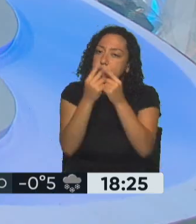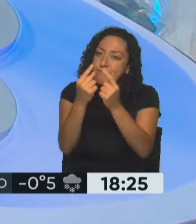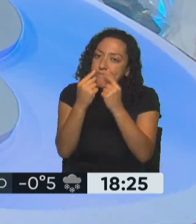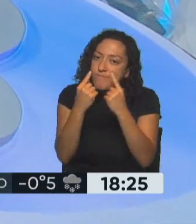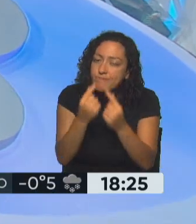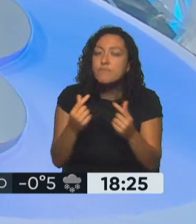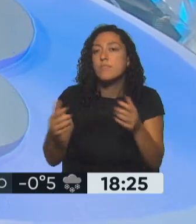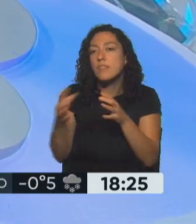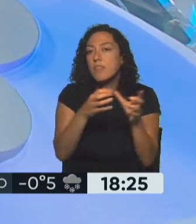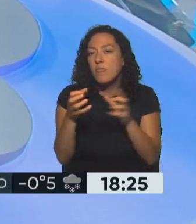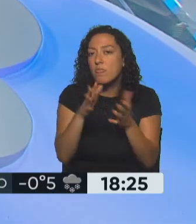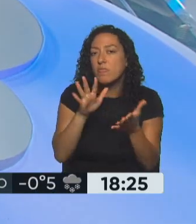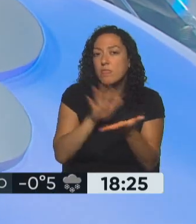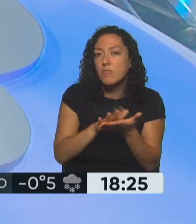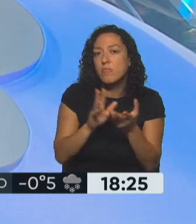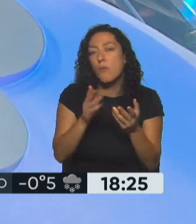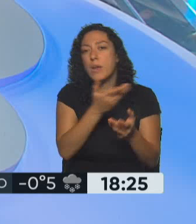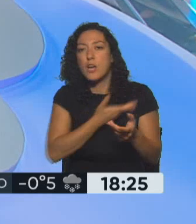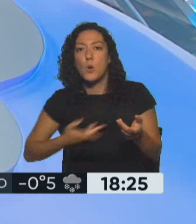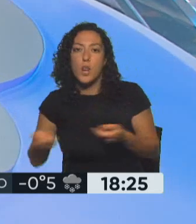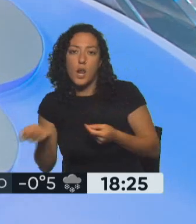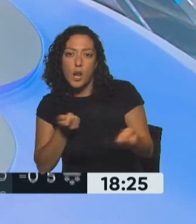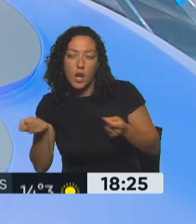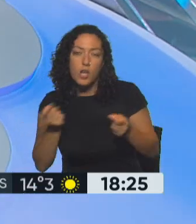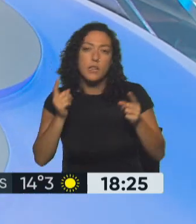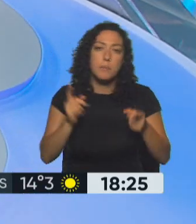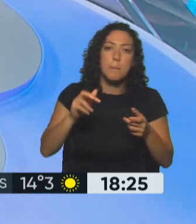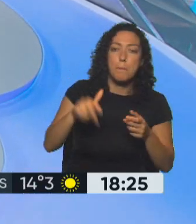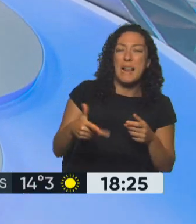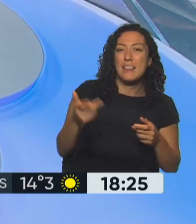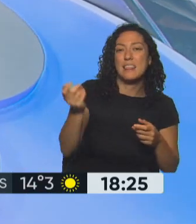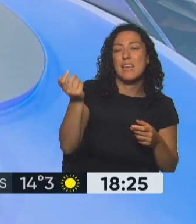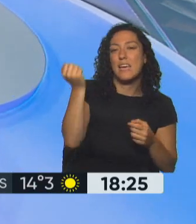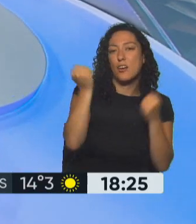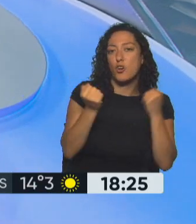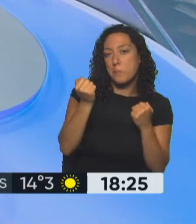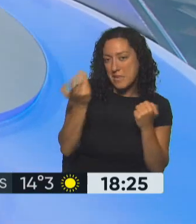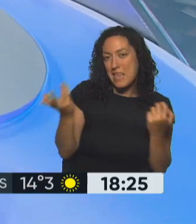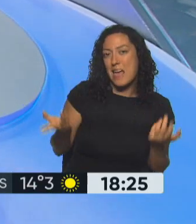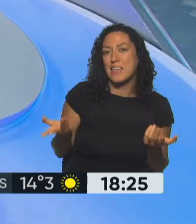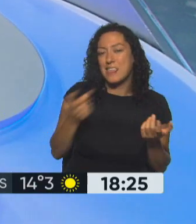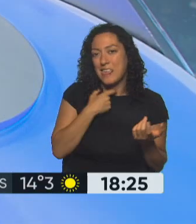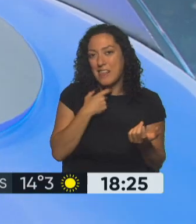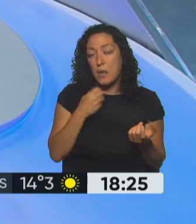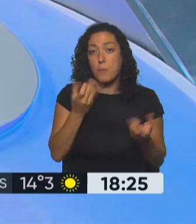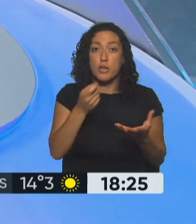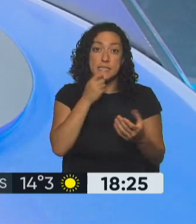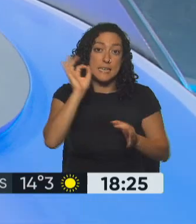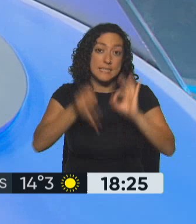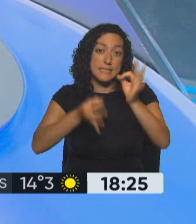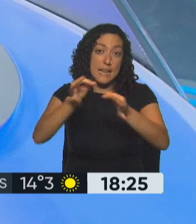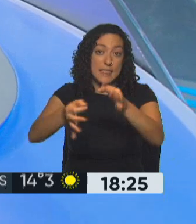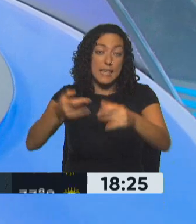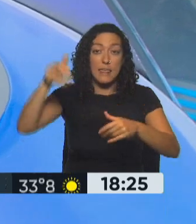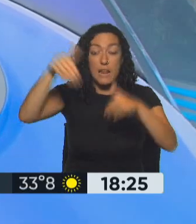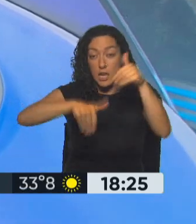discutan estos temas que tienen que ver con la gestión de gobierno, con la política económica, en varios planos, porque en definitiva, si se discute la estrategia electoral,